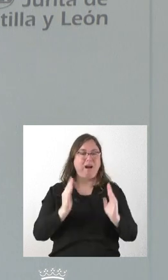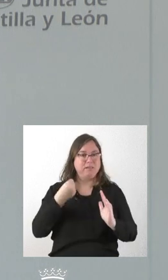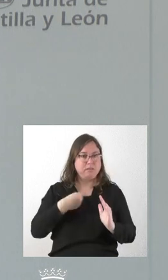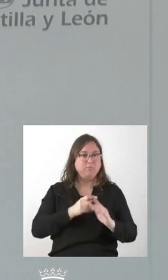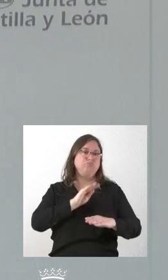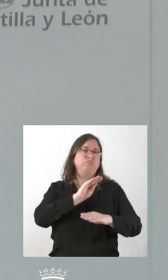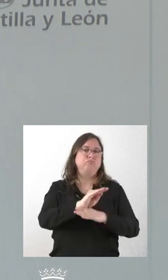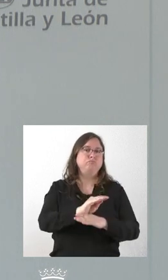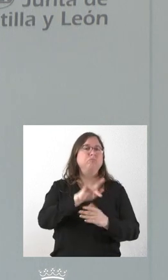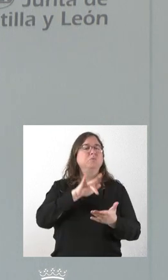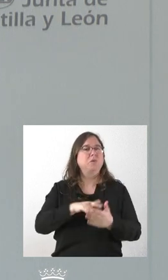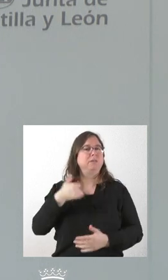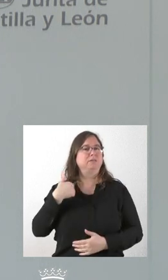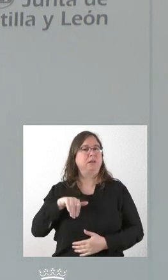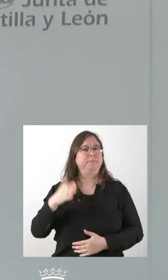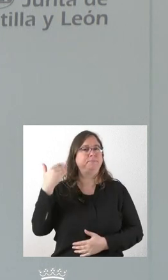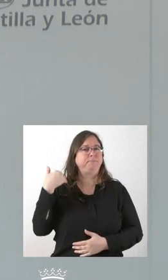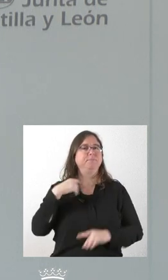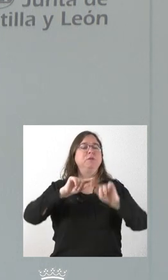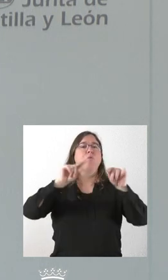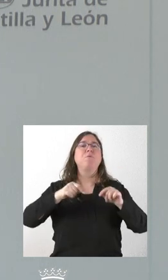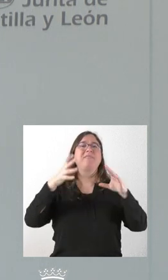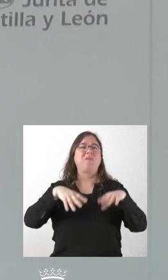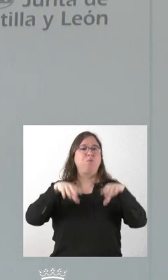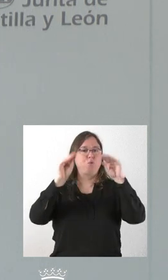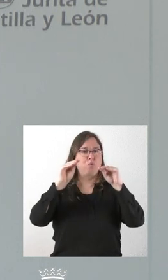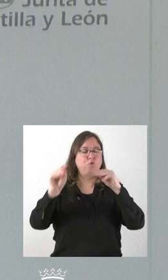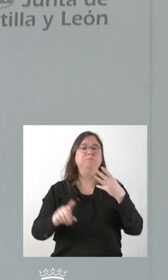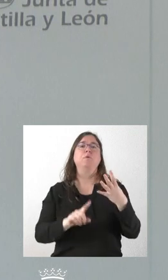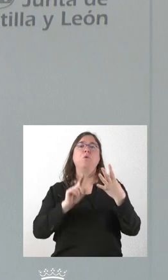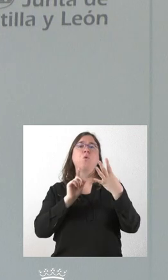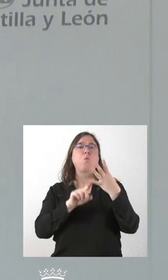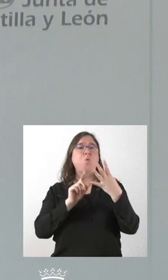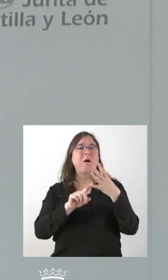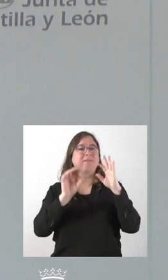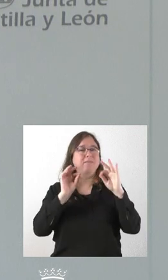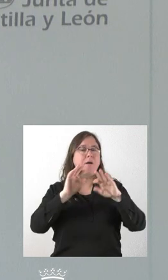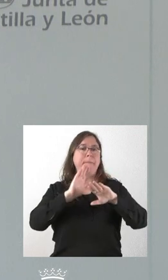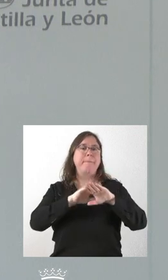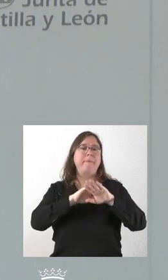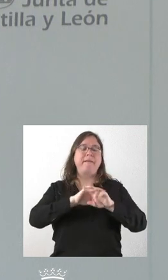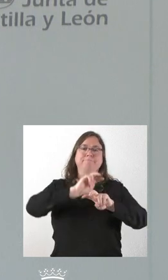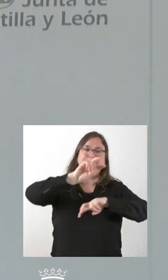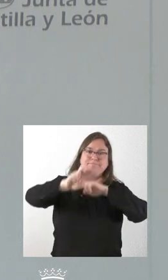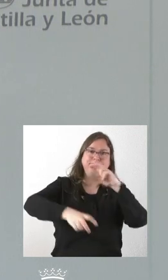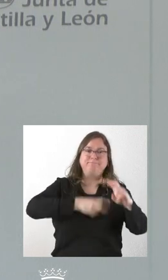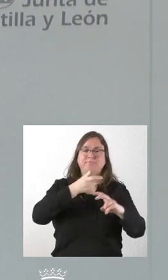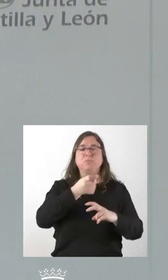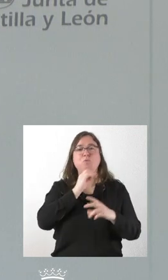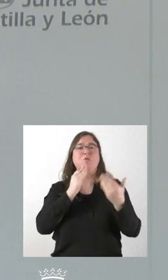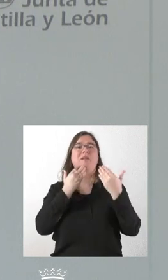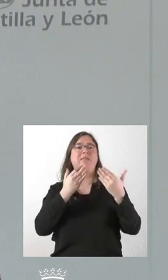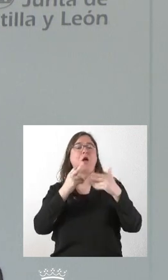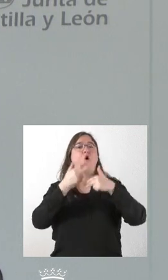Esto ocurrió fundamentalmente en la provincia de Burgos. Un cuarto eje es para restaurar mediante obras el